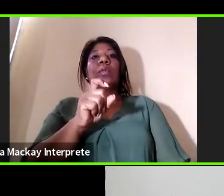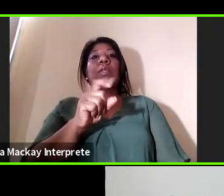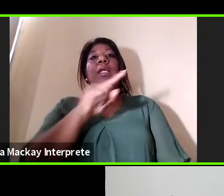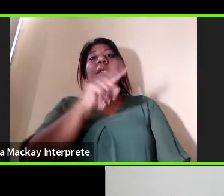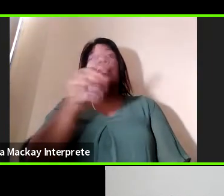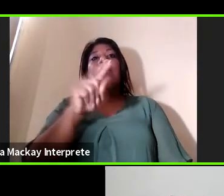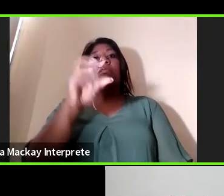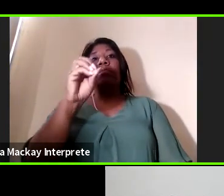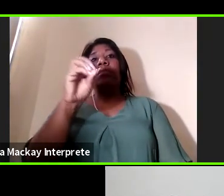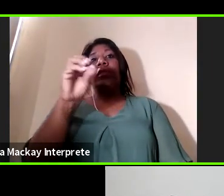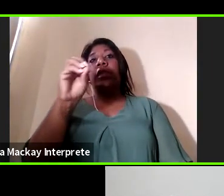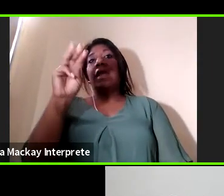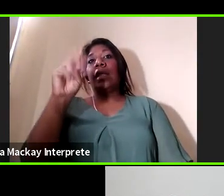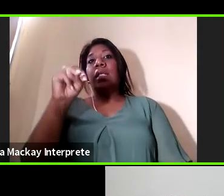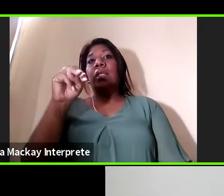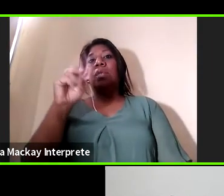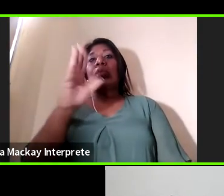en el